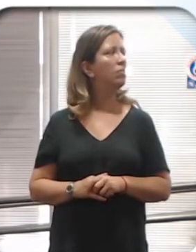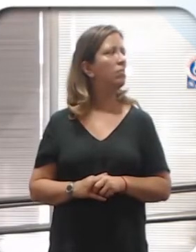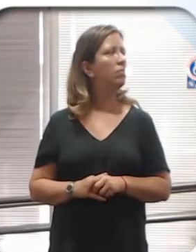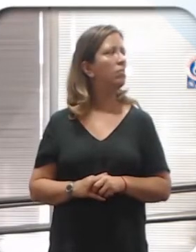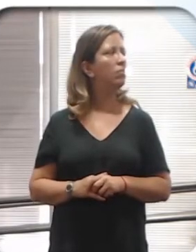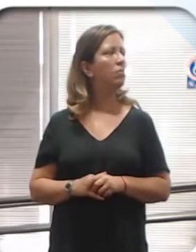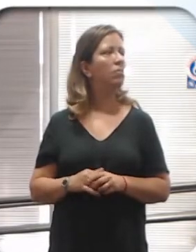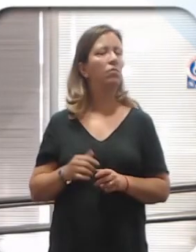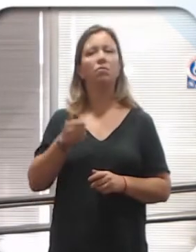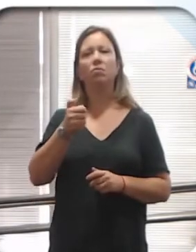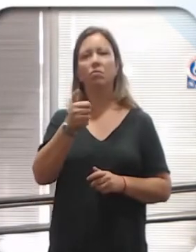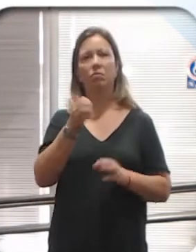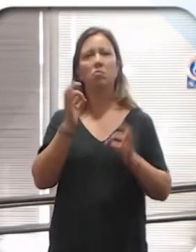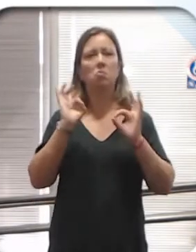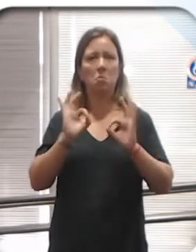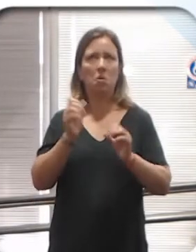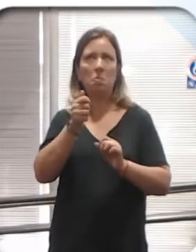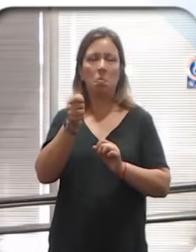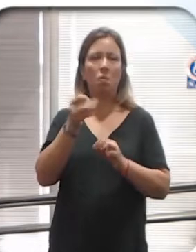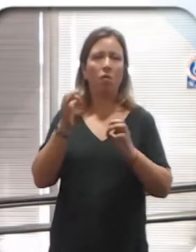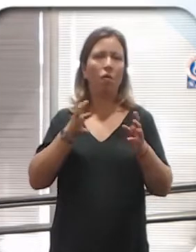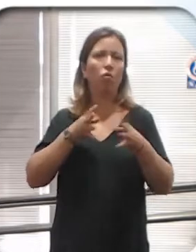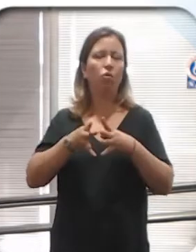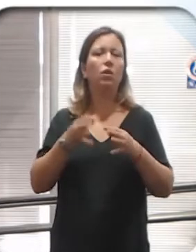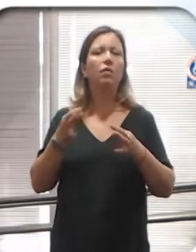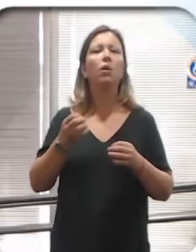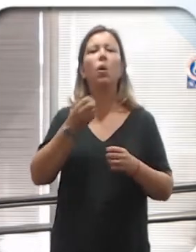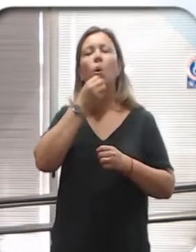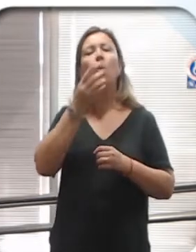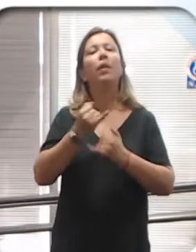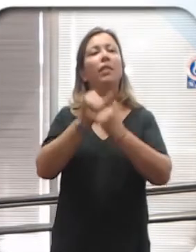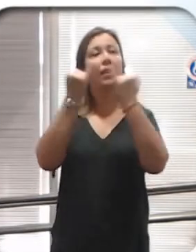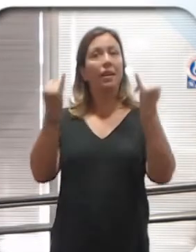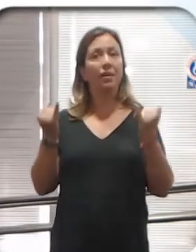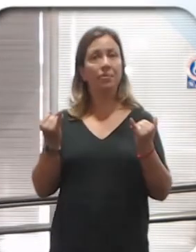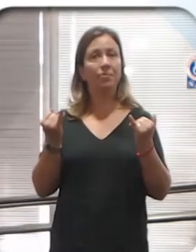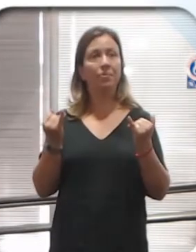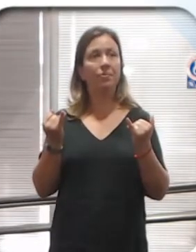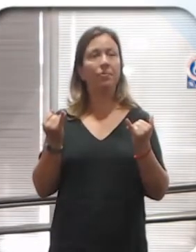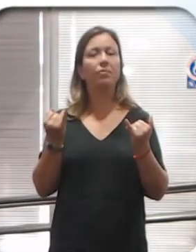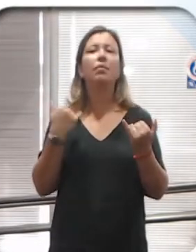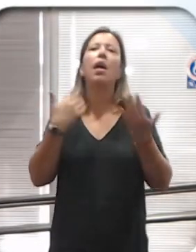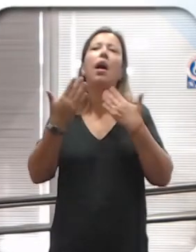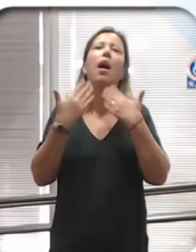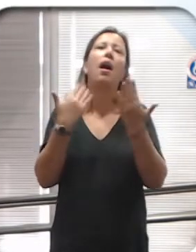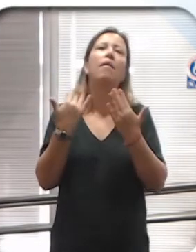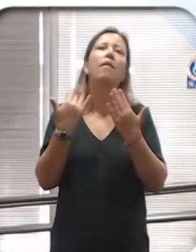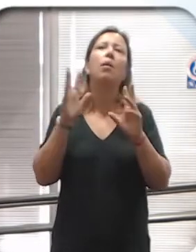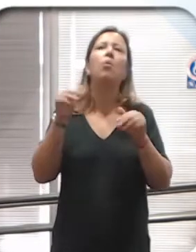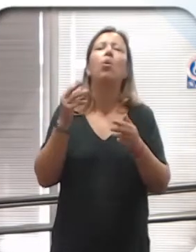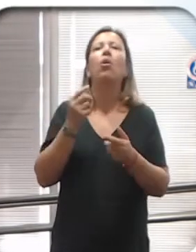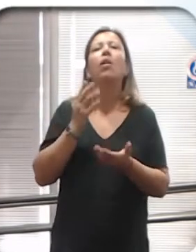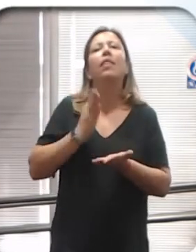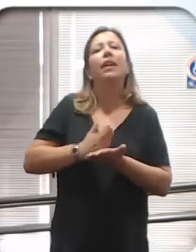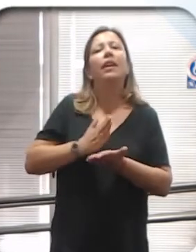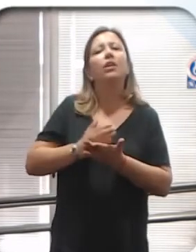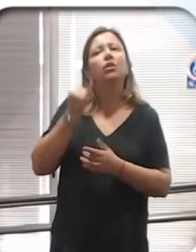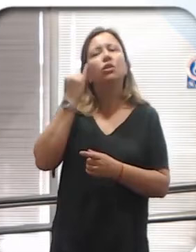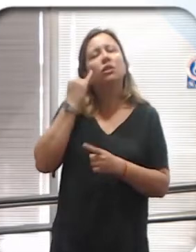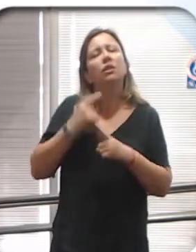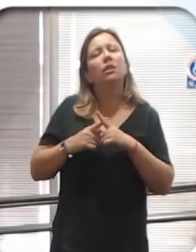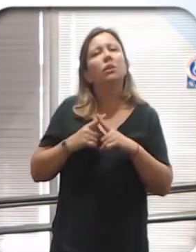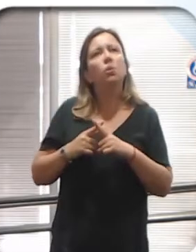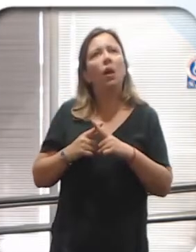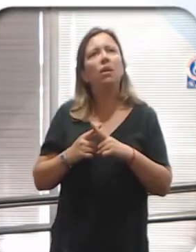Ahí está, para atrás y para adelante. Bueno, buen día. Me invitaron a hablar de lo que es los derechos sexuales y